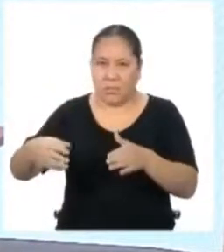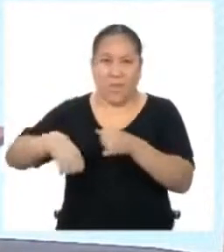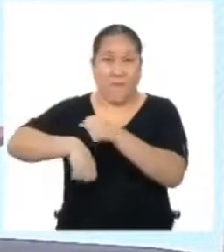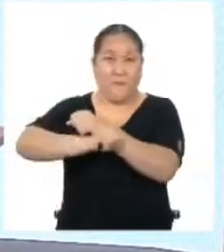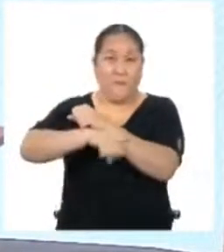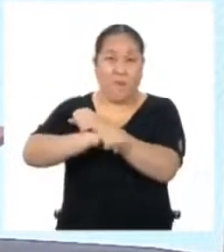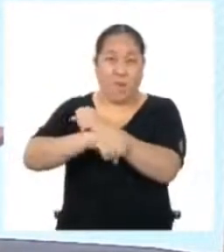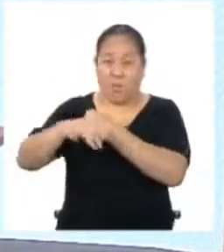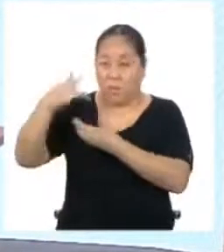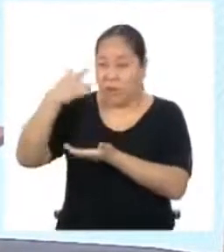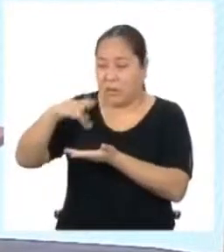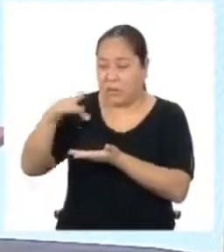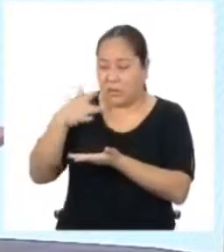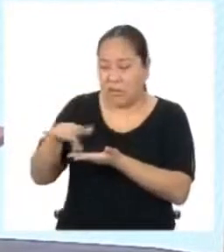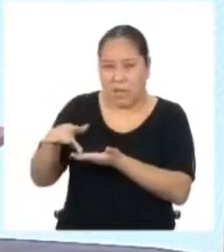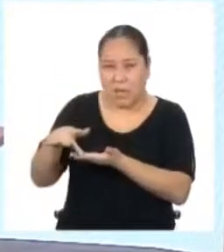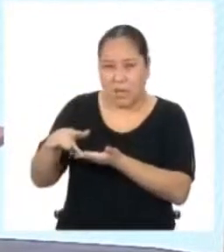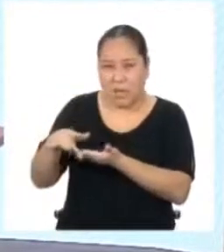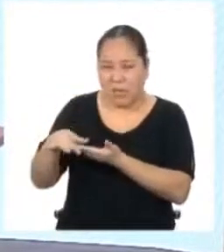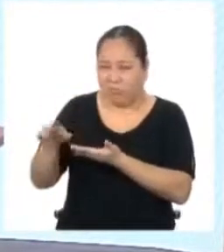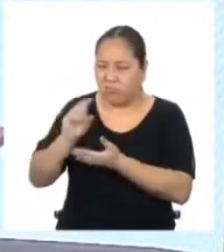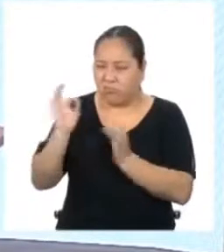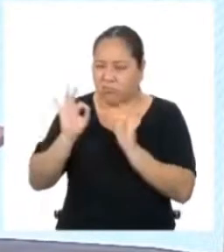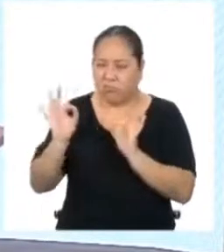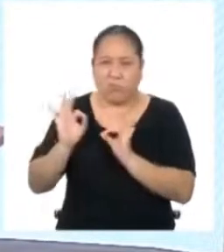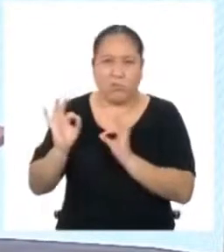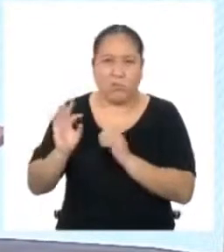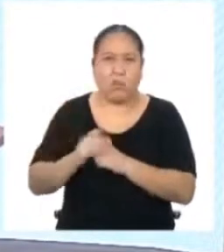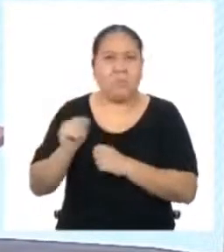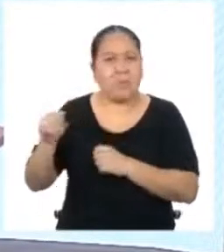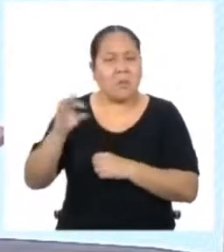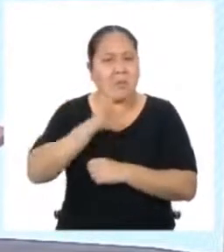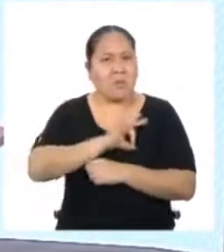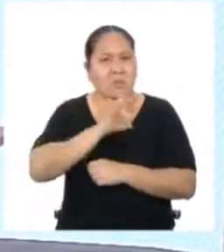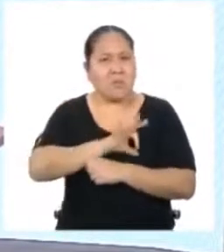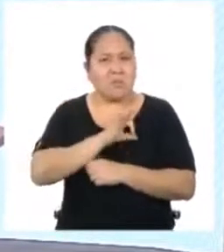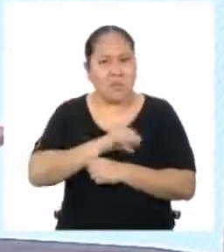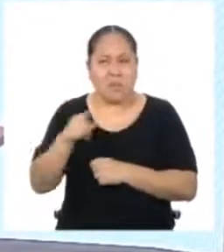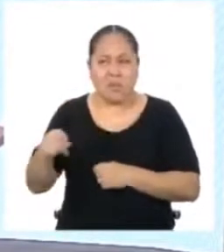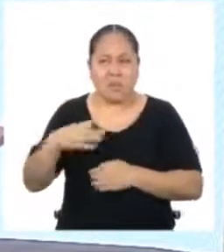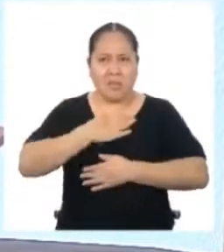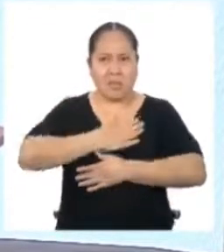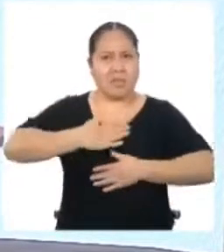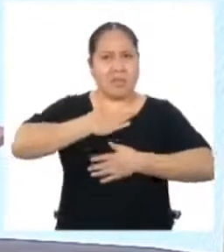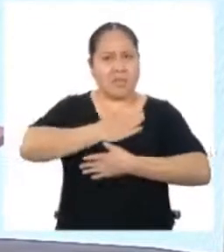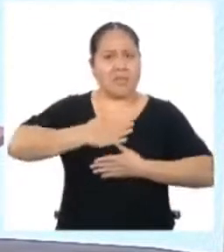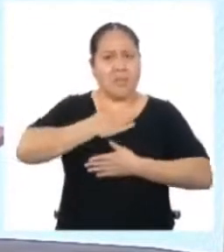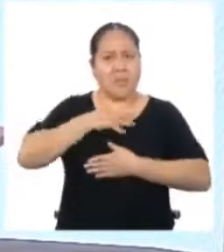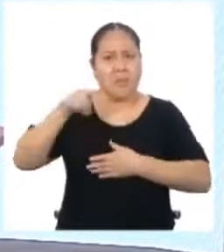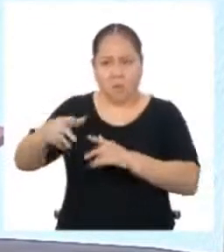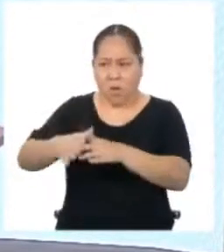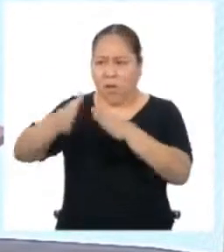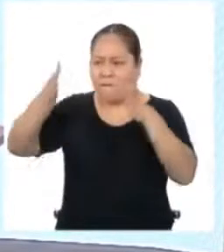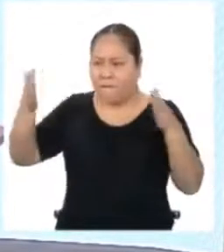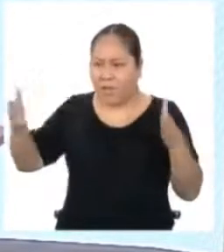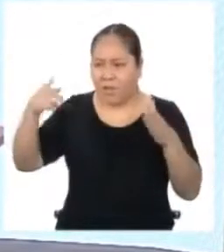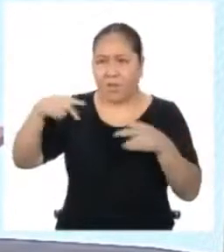municipal Toda vacía y descuidada Cuando podría estar siendo aprovechada como un espacio de entretenimiento abierto Para las vecinas y los vecinos del